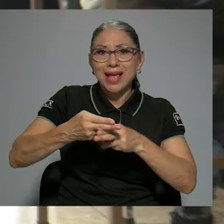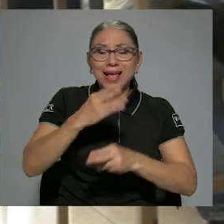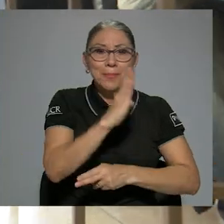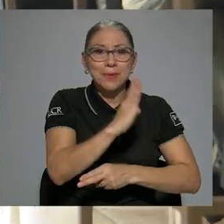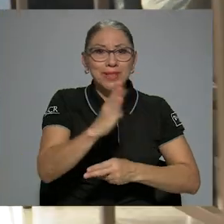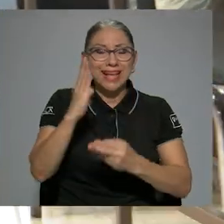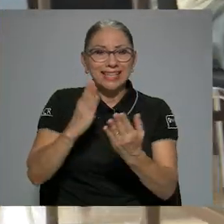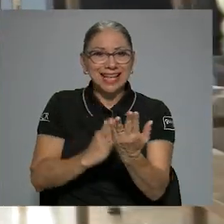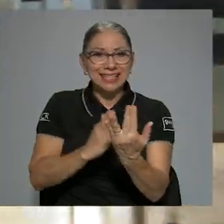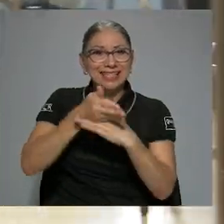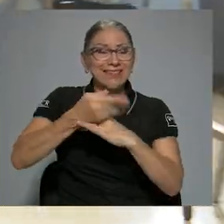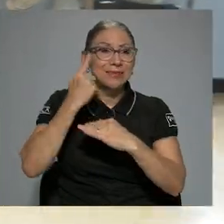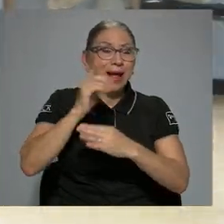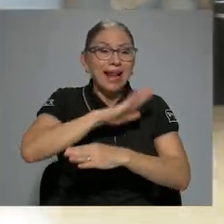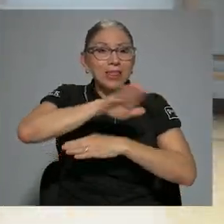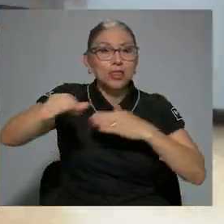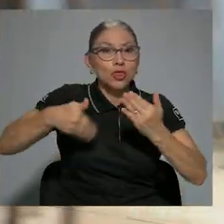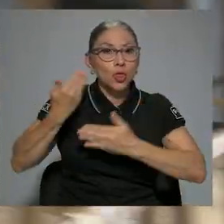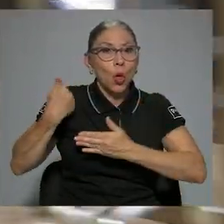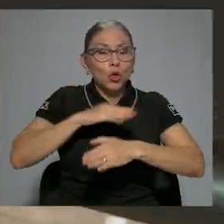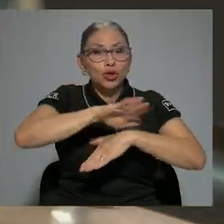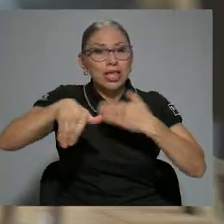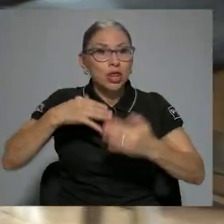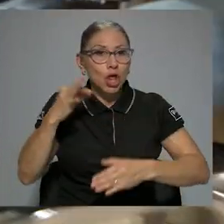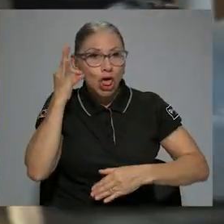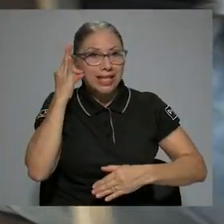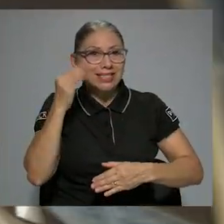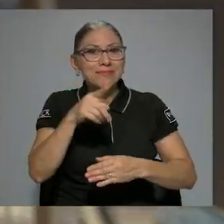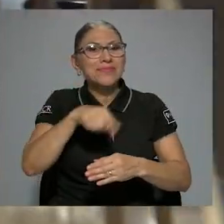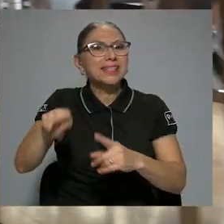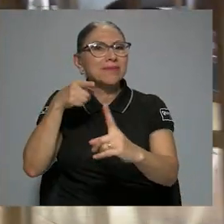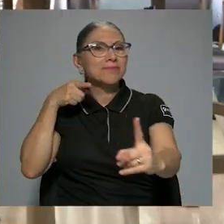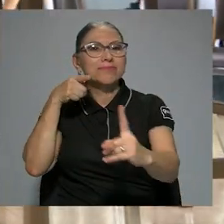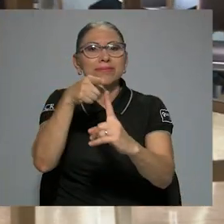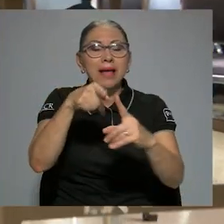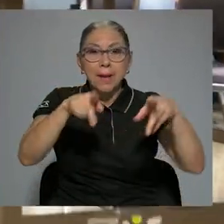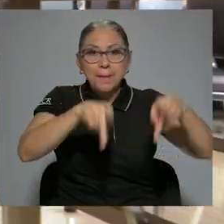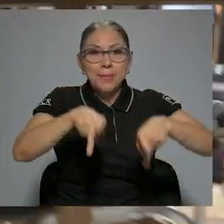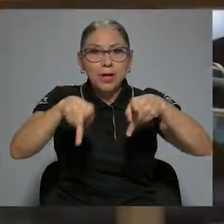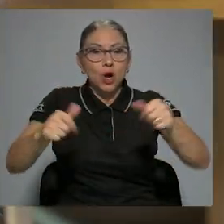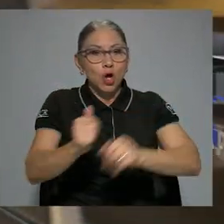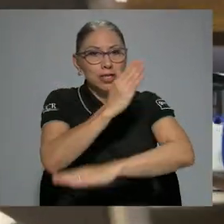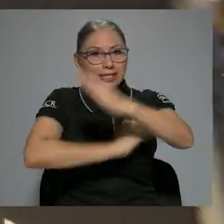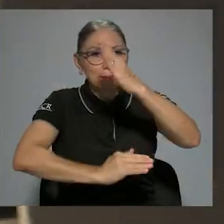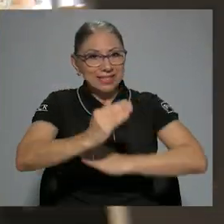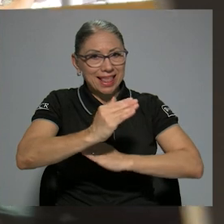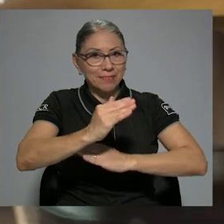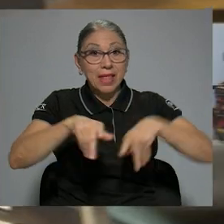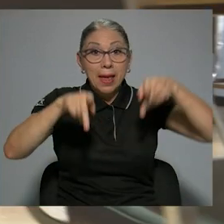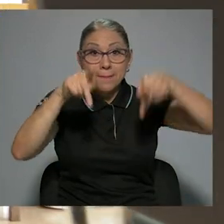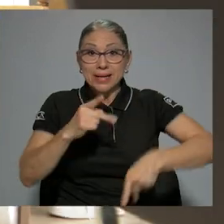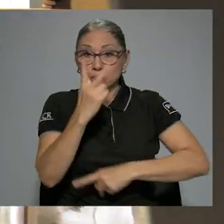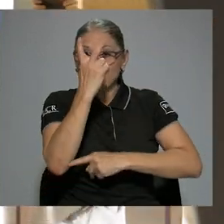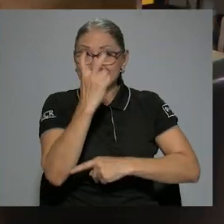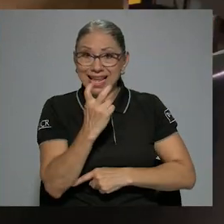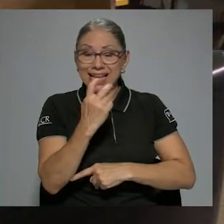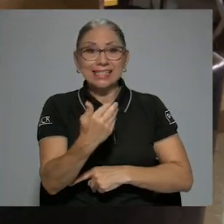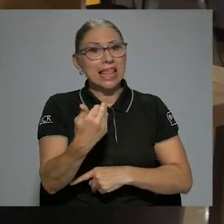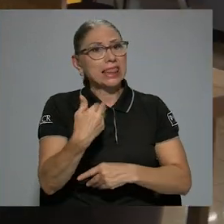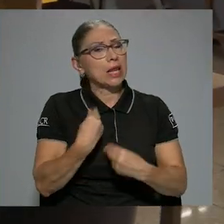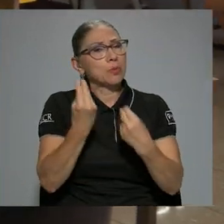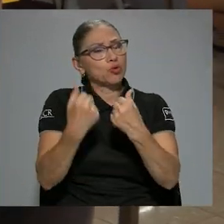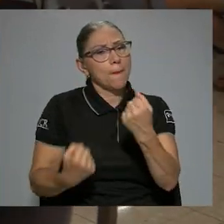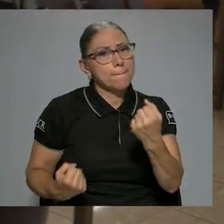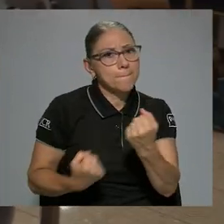Uno de los proyectos se llama Bibliotecas Accesibles para Todos y Todas, y está dirigido a la población con discapacidad y del cual las